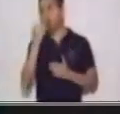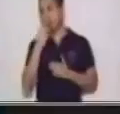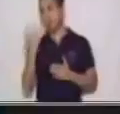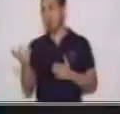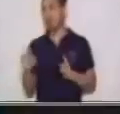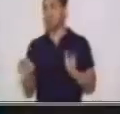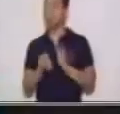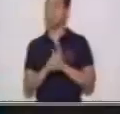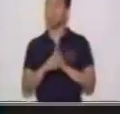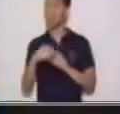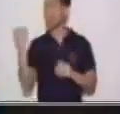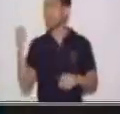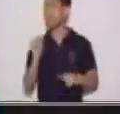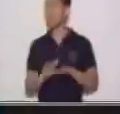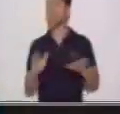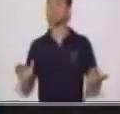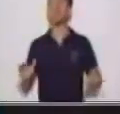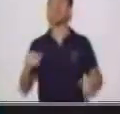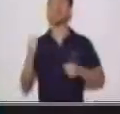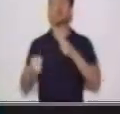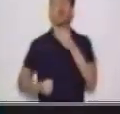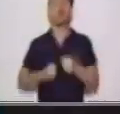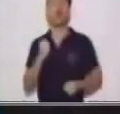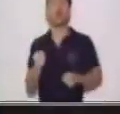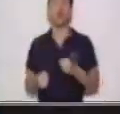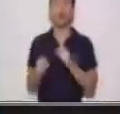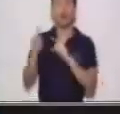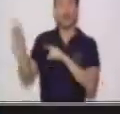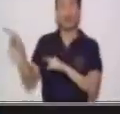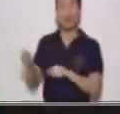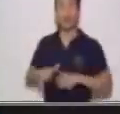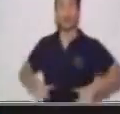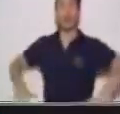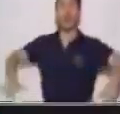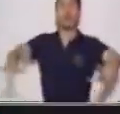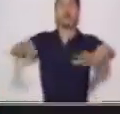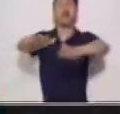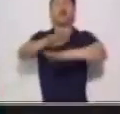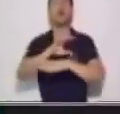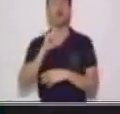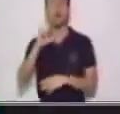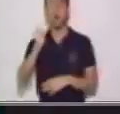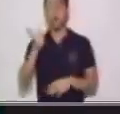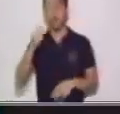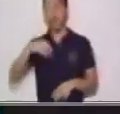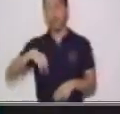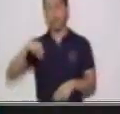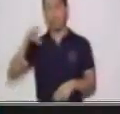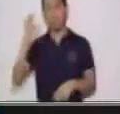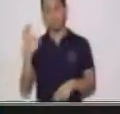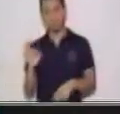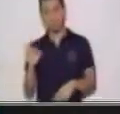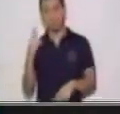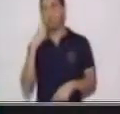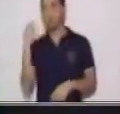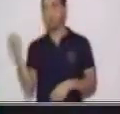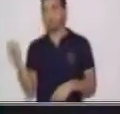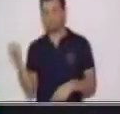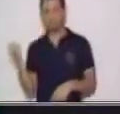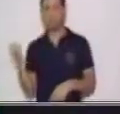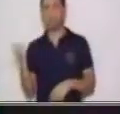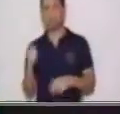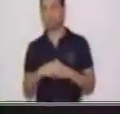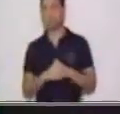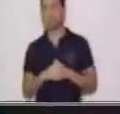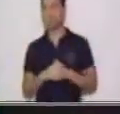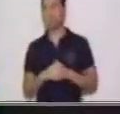niños corren en el campo. Muy bien, ¿ya lo habíamos hecho? Sí, entonces hasta